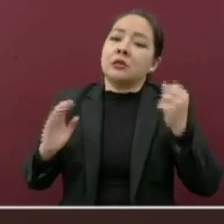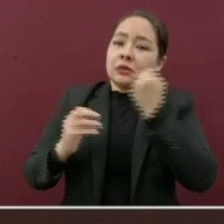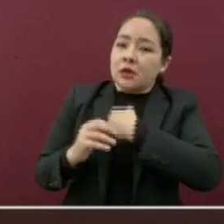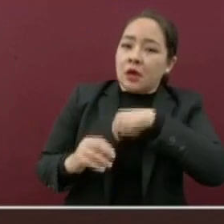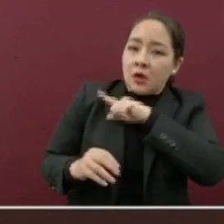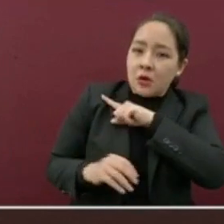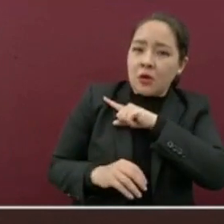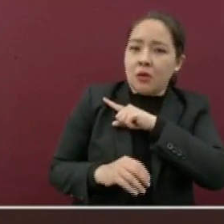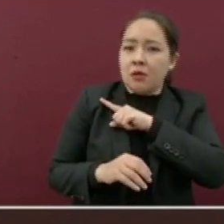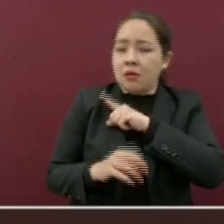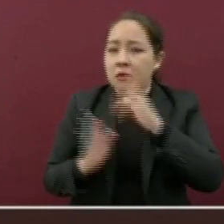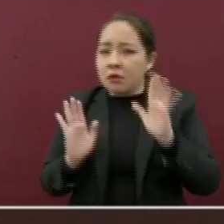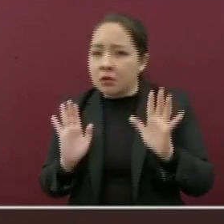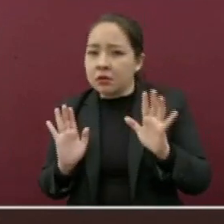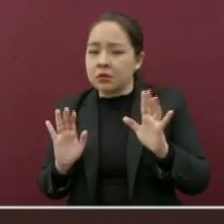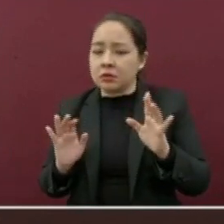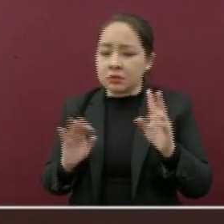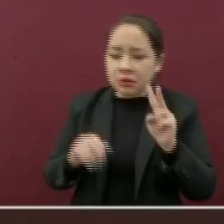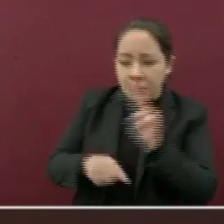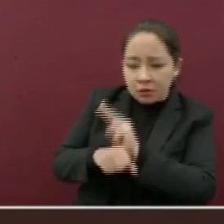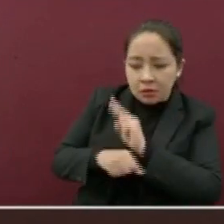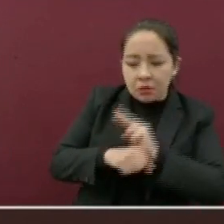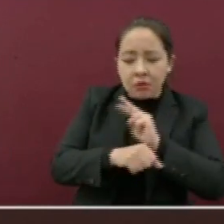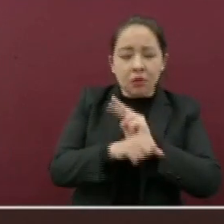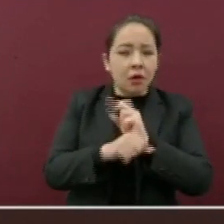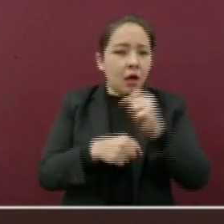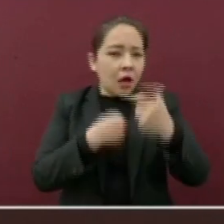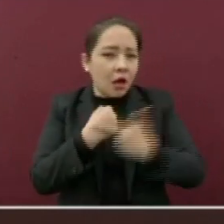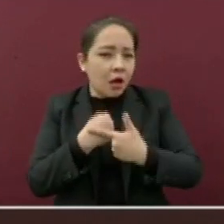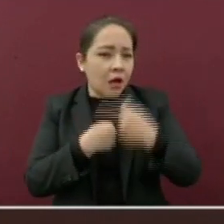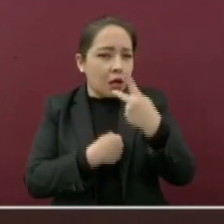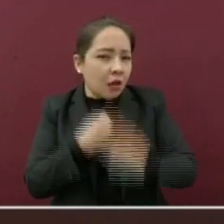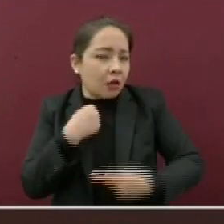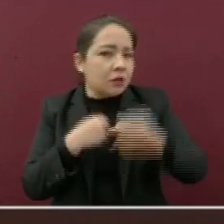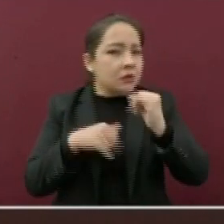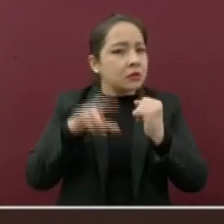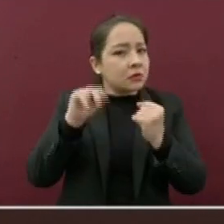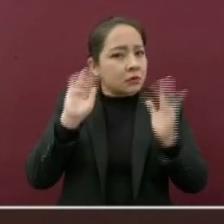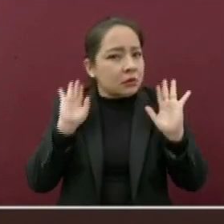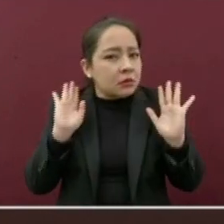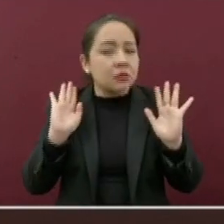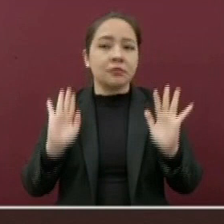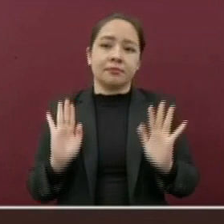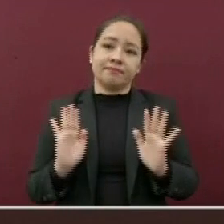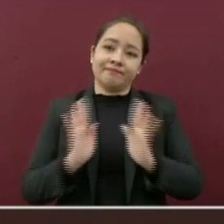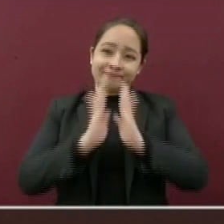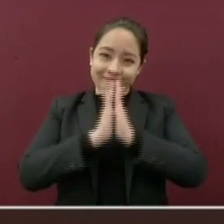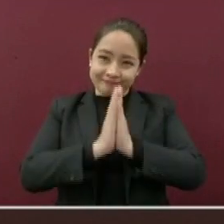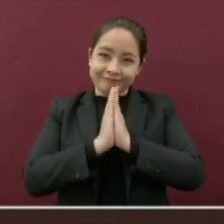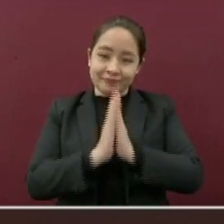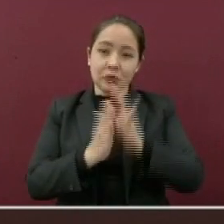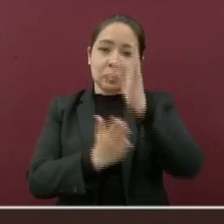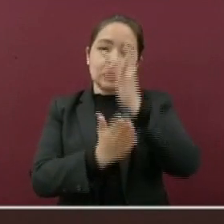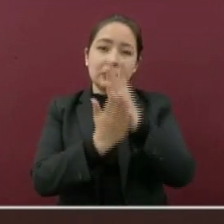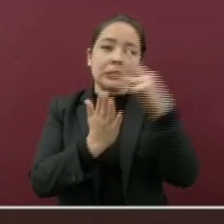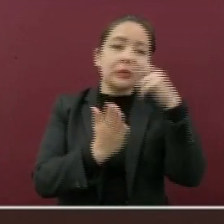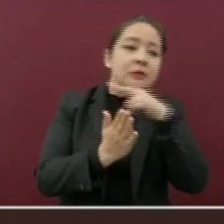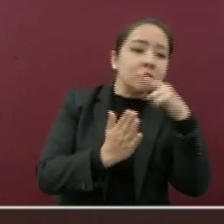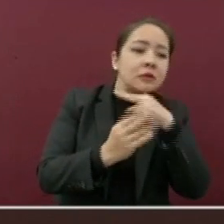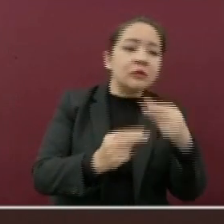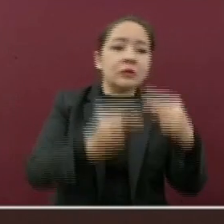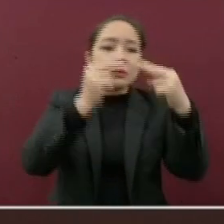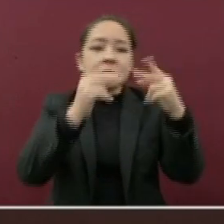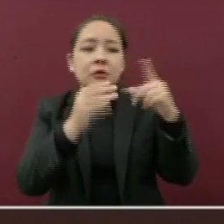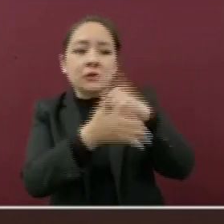algún síntoma que lo ponga en riesgo, en la medida de lo posible, procure estar solo el tiempo necesario para